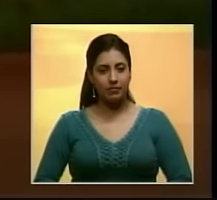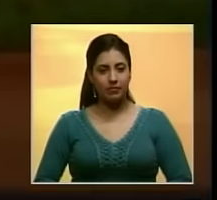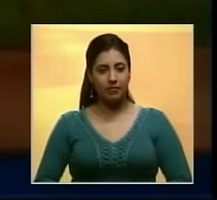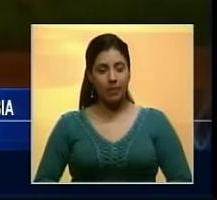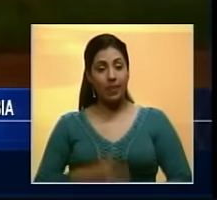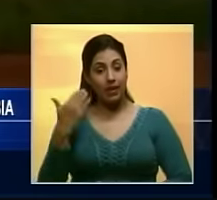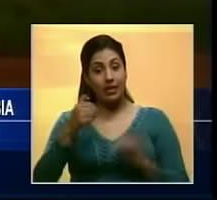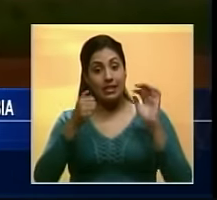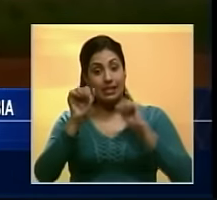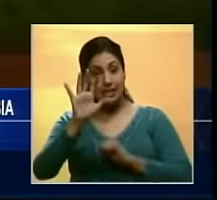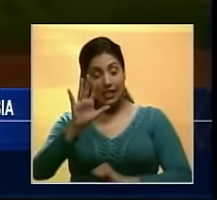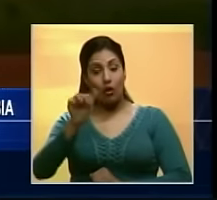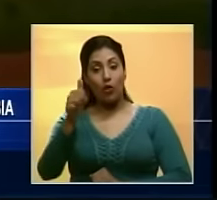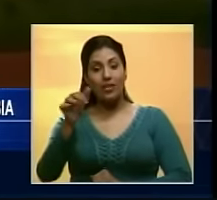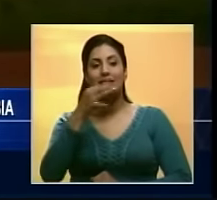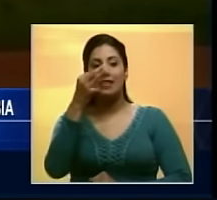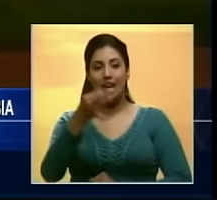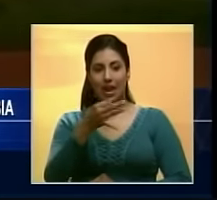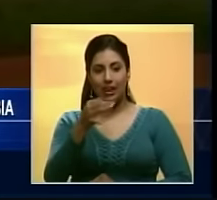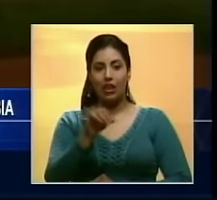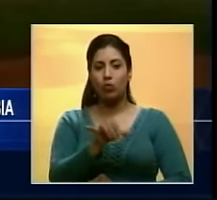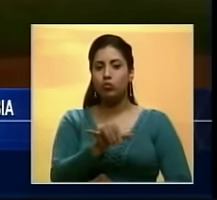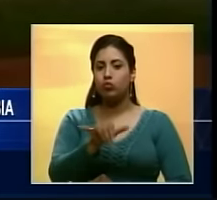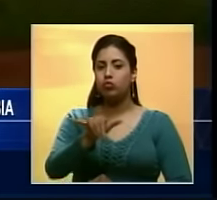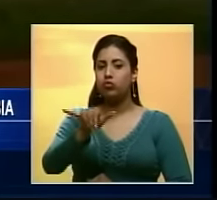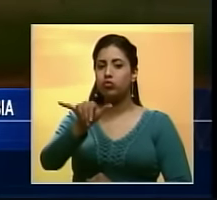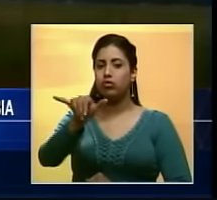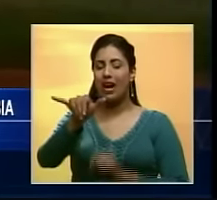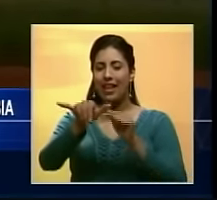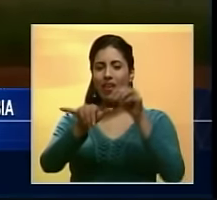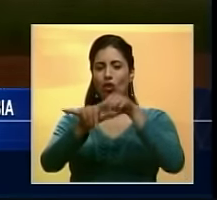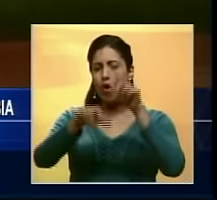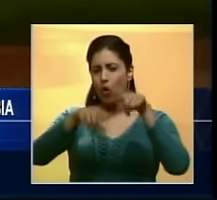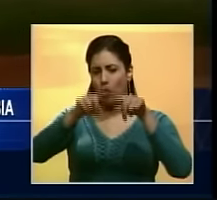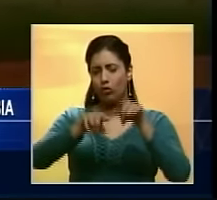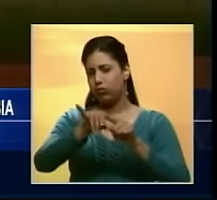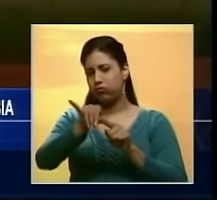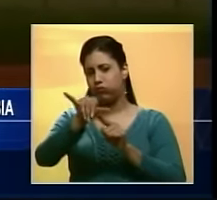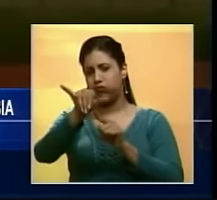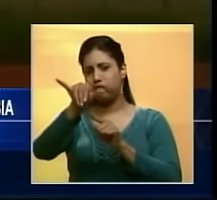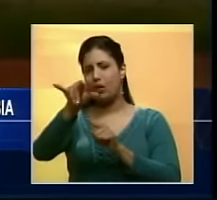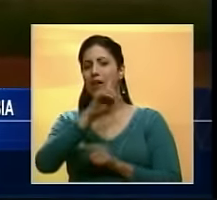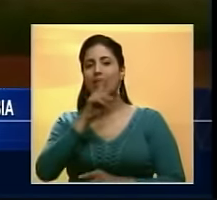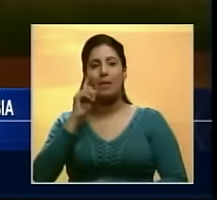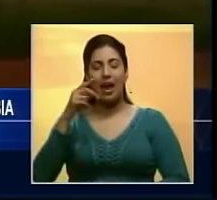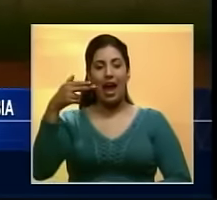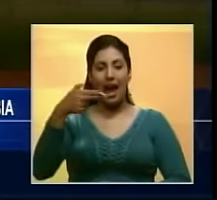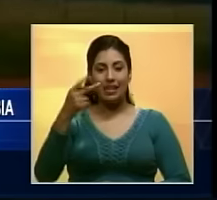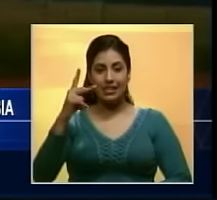Era en las 5 y 10 de la tarde cuando el Boeing de carga 727 con matrícula